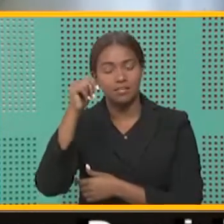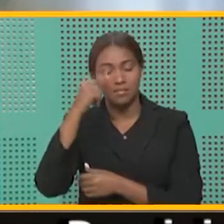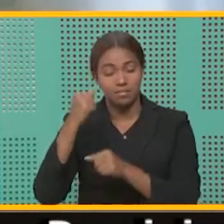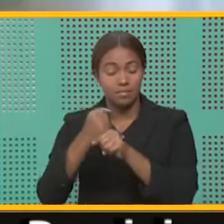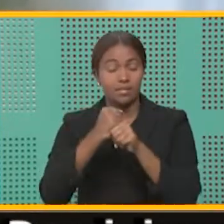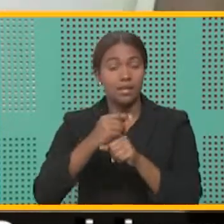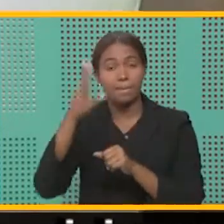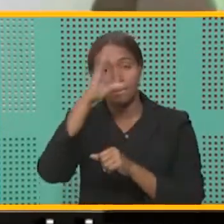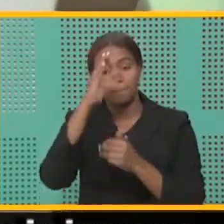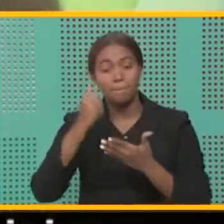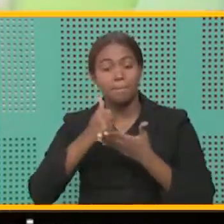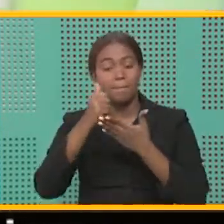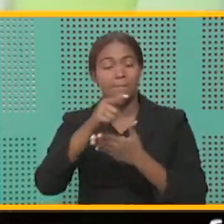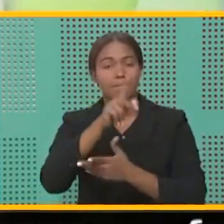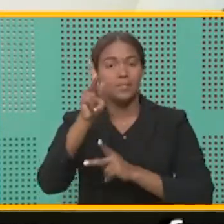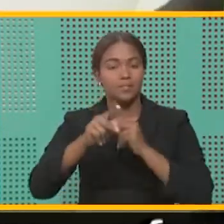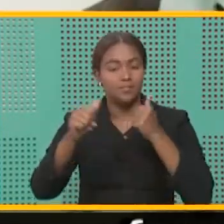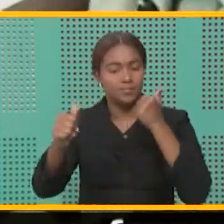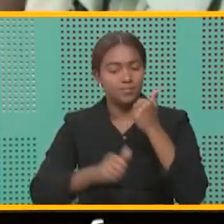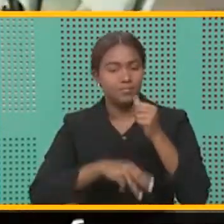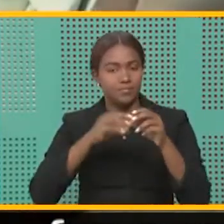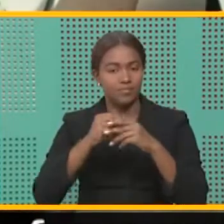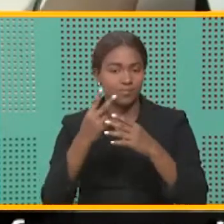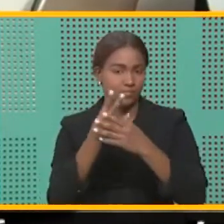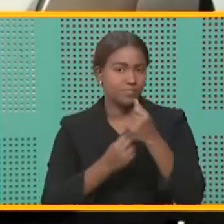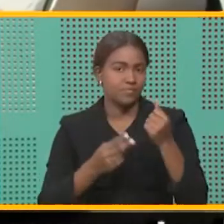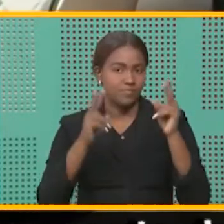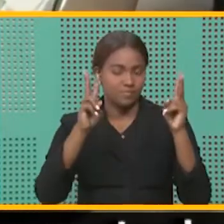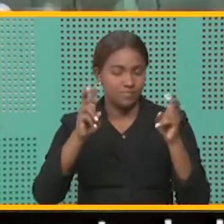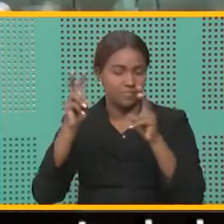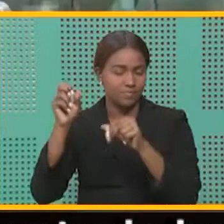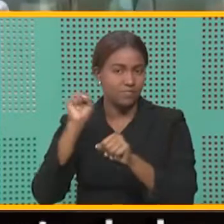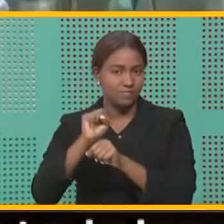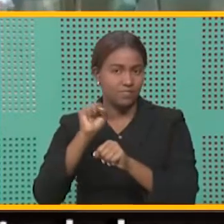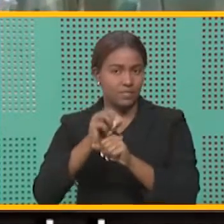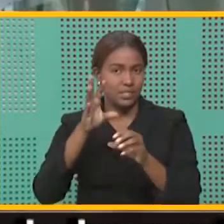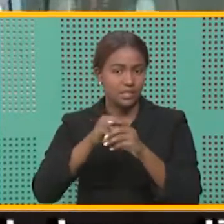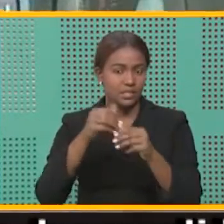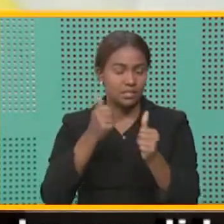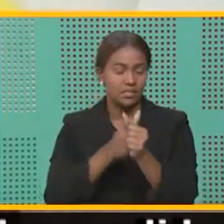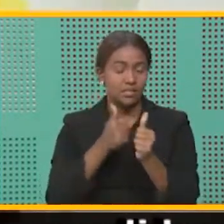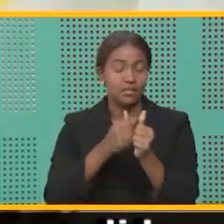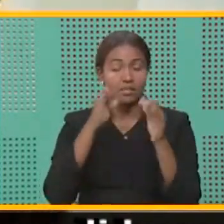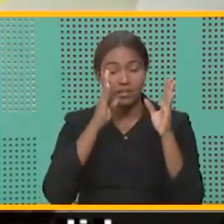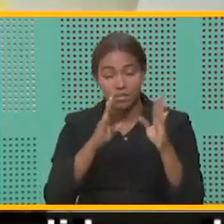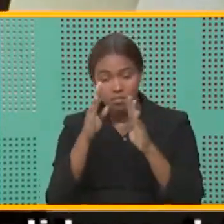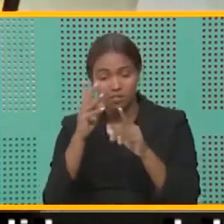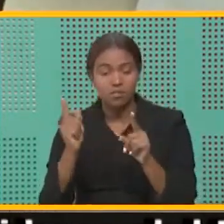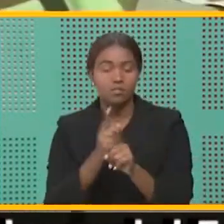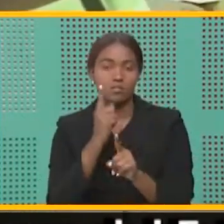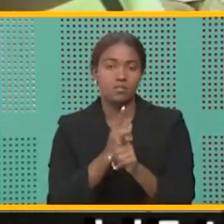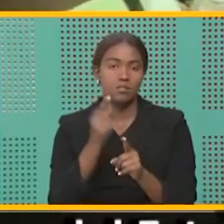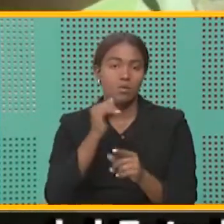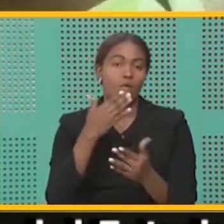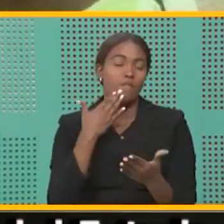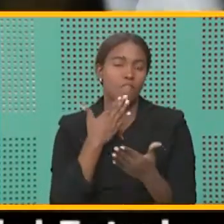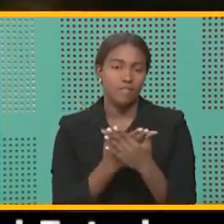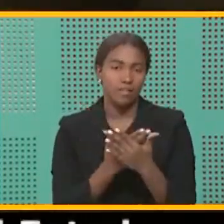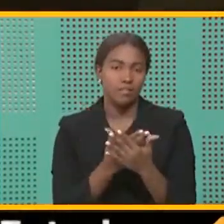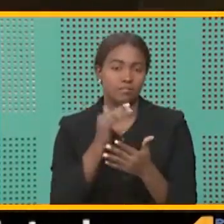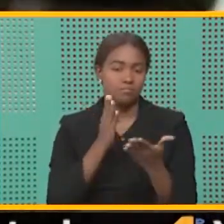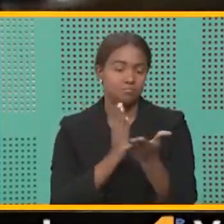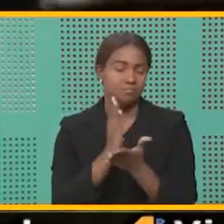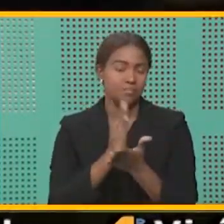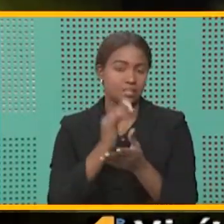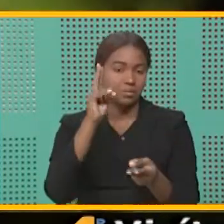que busca garantizar a los asociados de ambos regímenes y planes con nefropatía, atención oportuna y de calidad, que